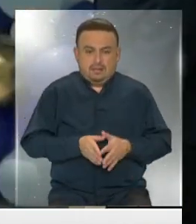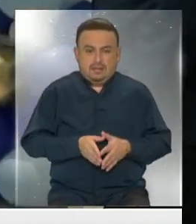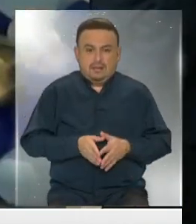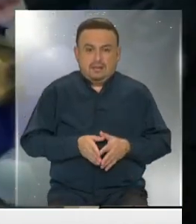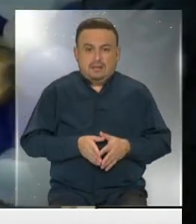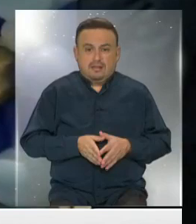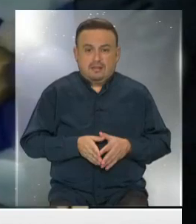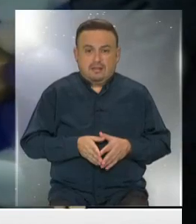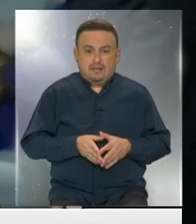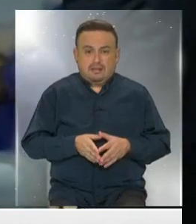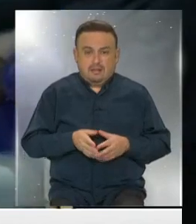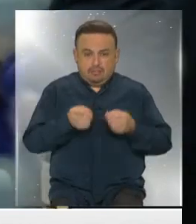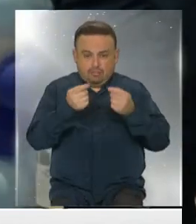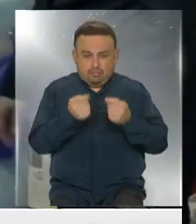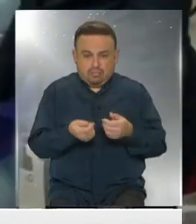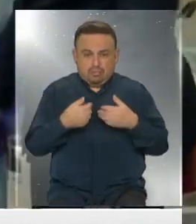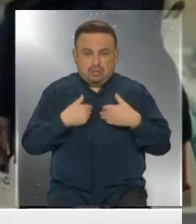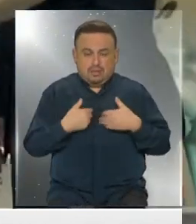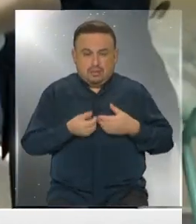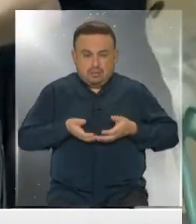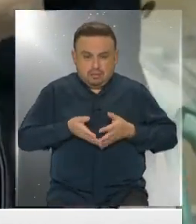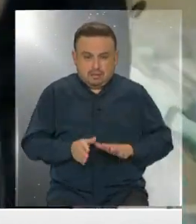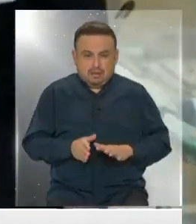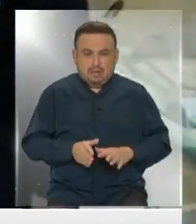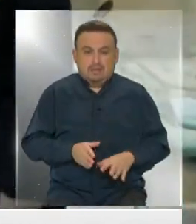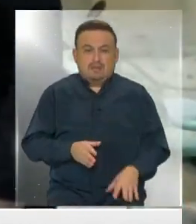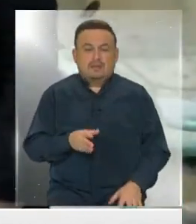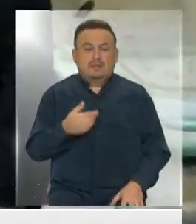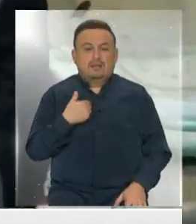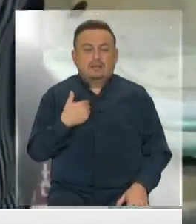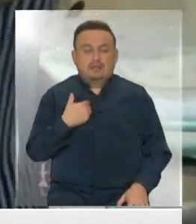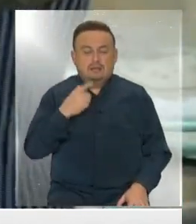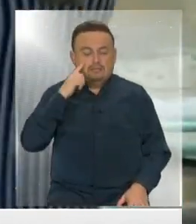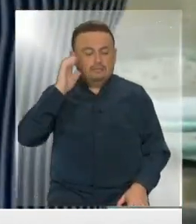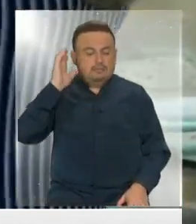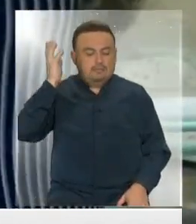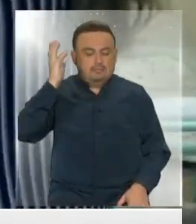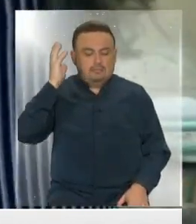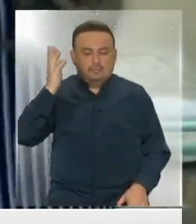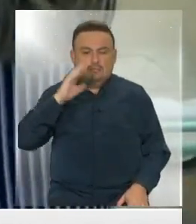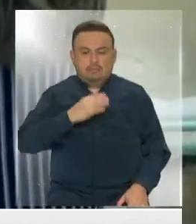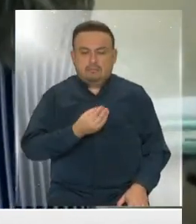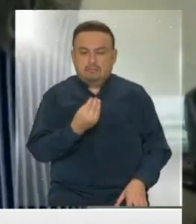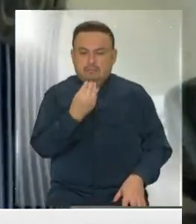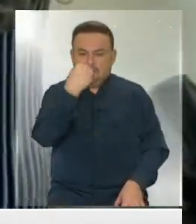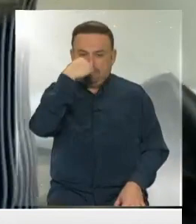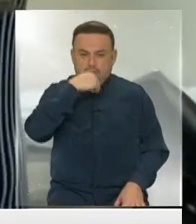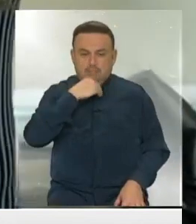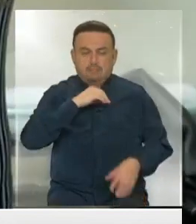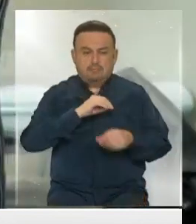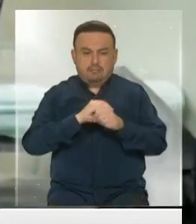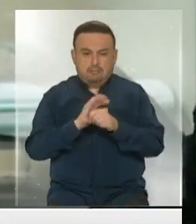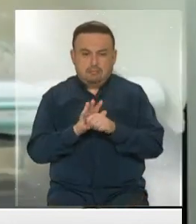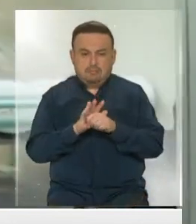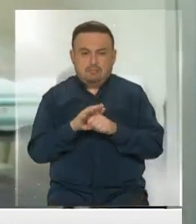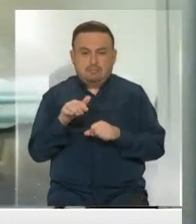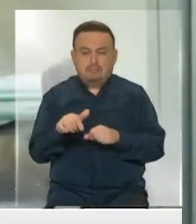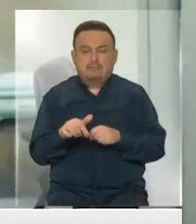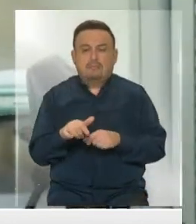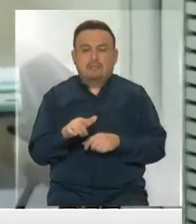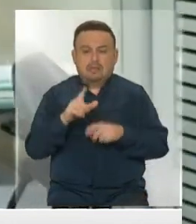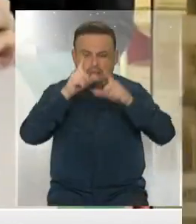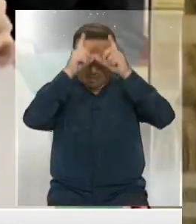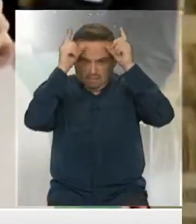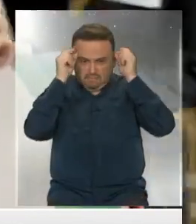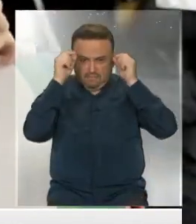que ella al momento en que tiene el parto está completamente inconsciente, intubada porque está con coronavirus. Es una